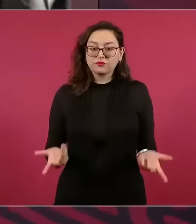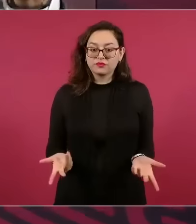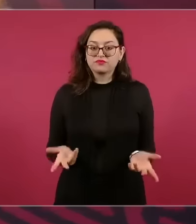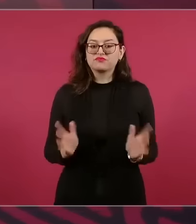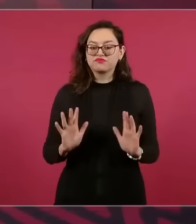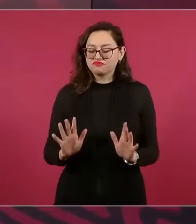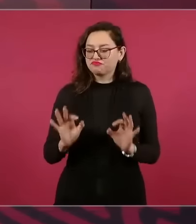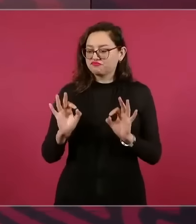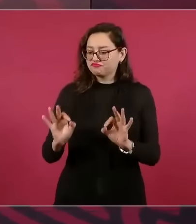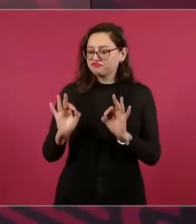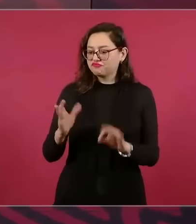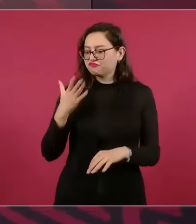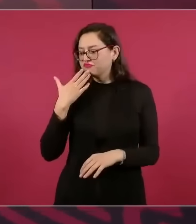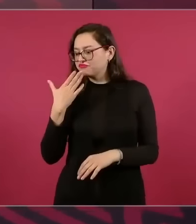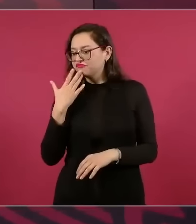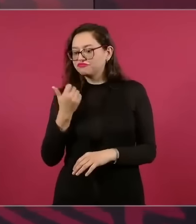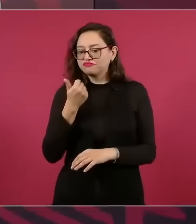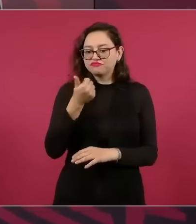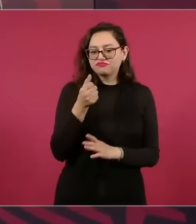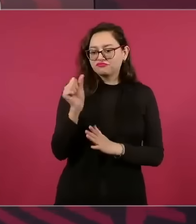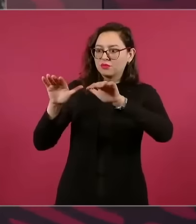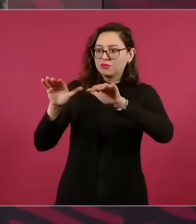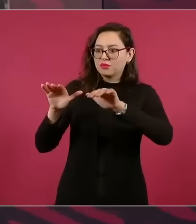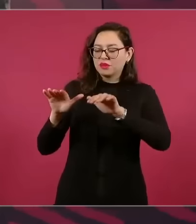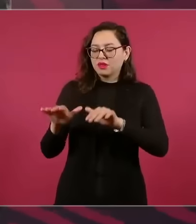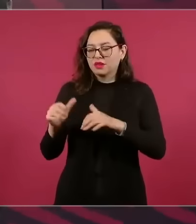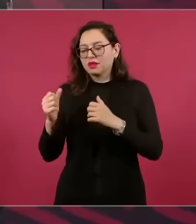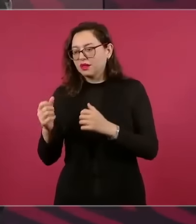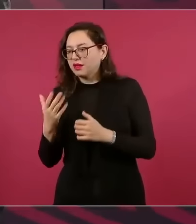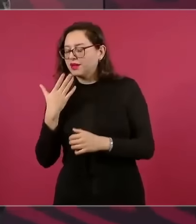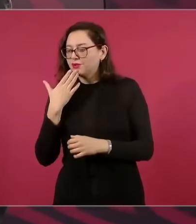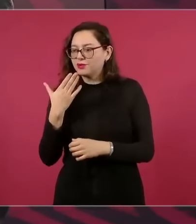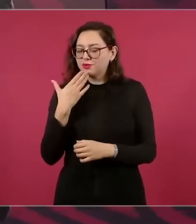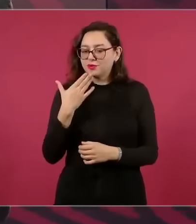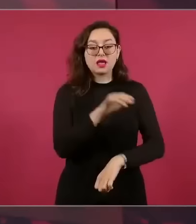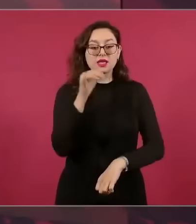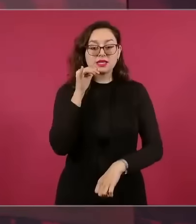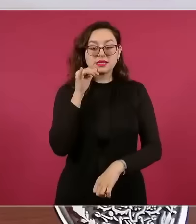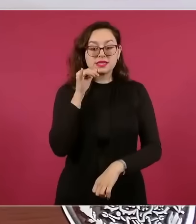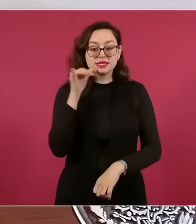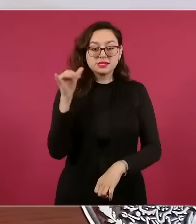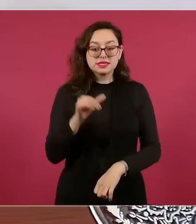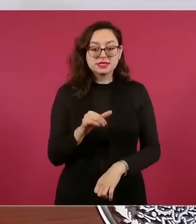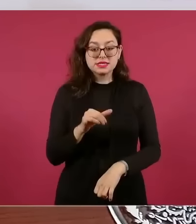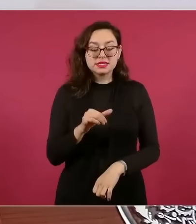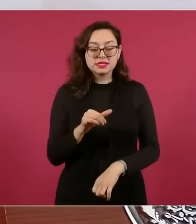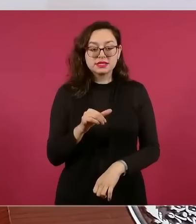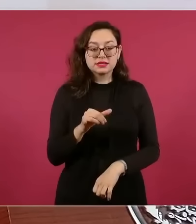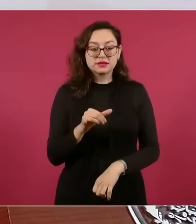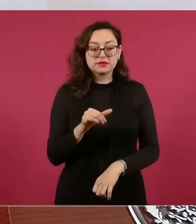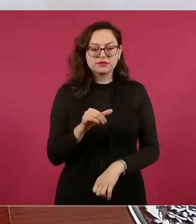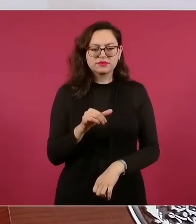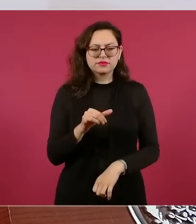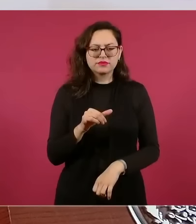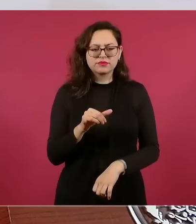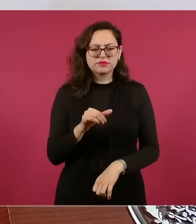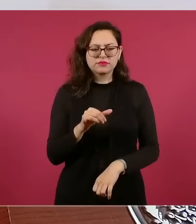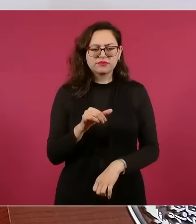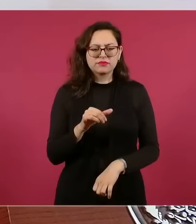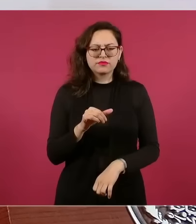seis meses y una empresa eléctrica italiana, esa, Enel,